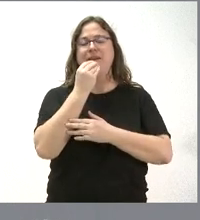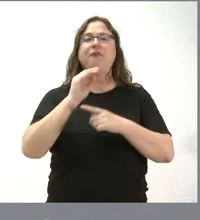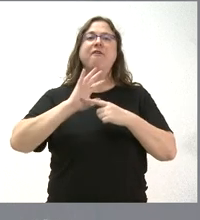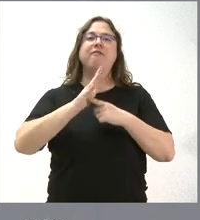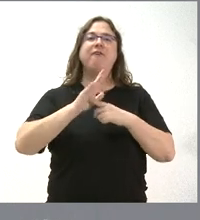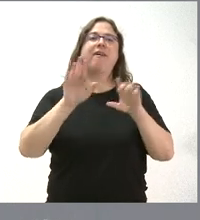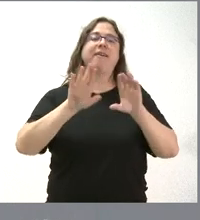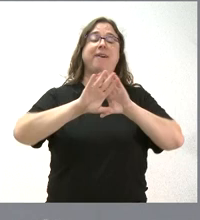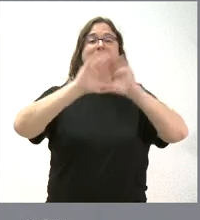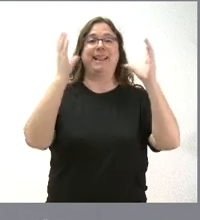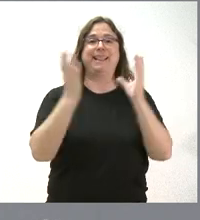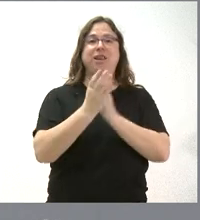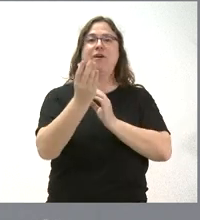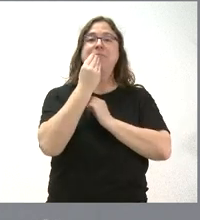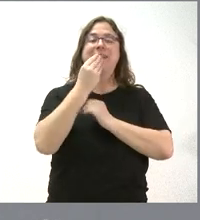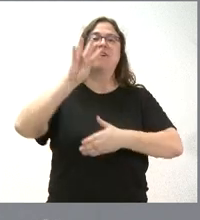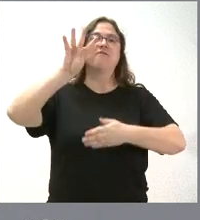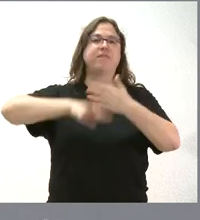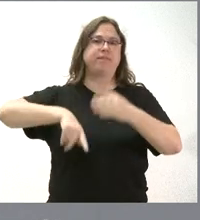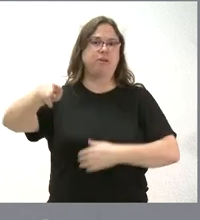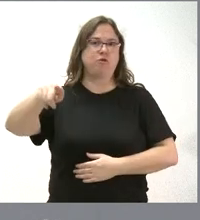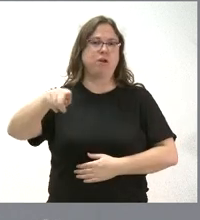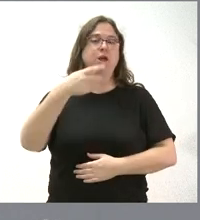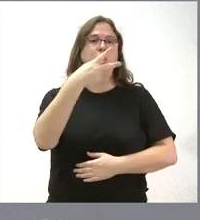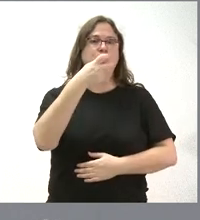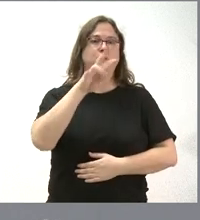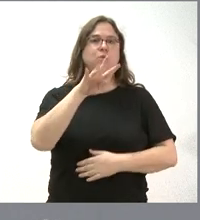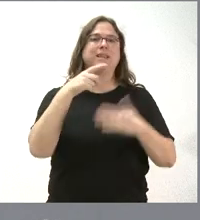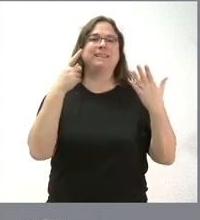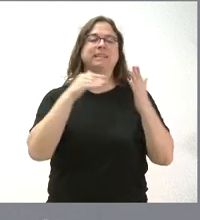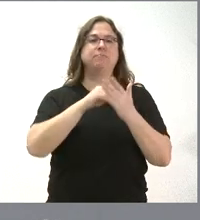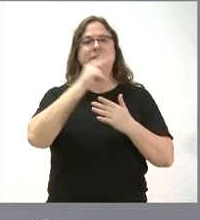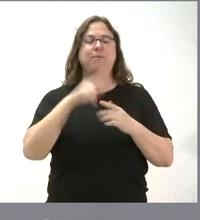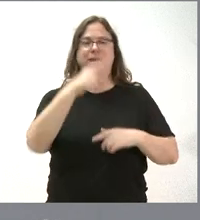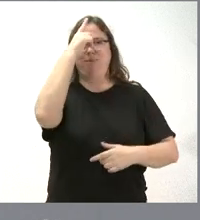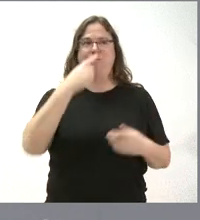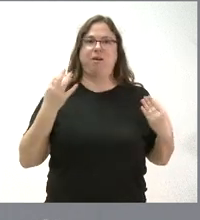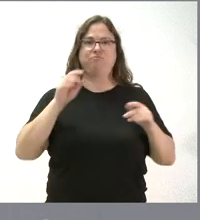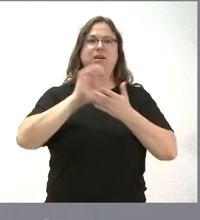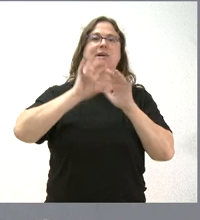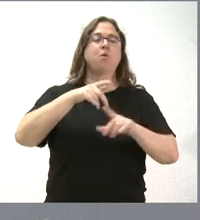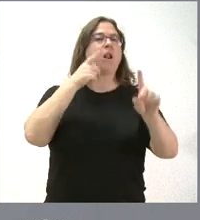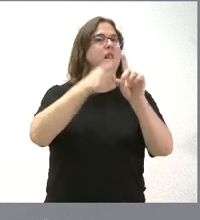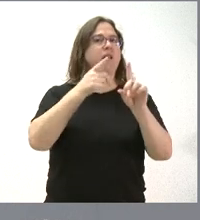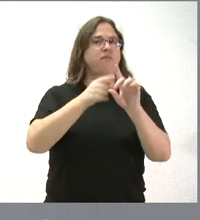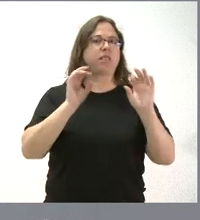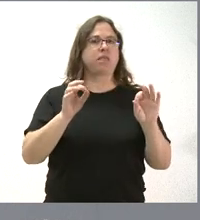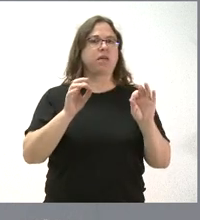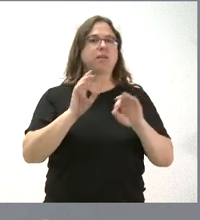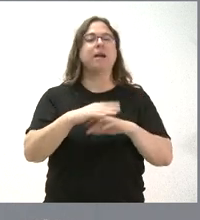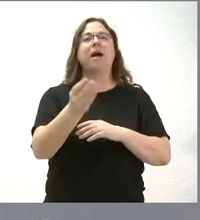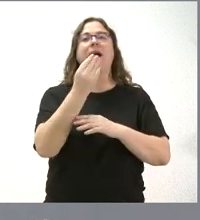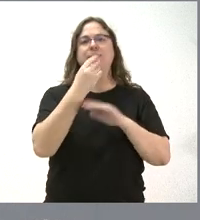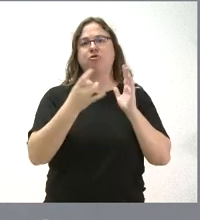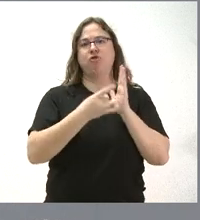Internacional Alimentaria de Barcelona. Son 246.000 euros para consolidar la imagen de Castilla y León como referente de alimentos